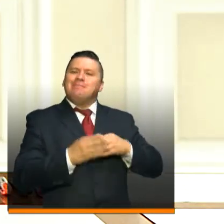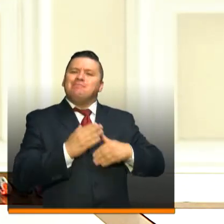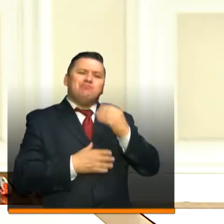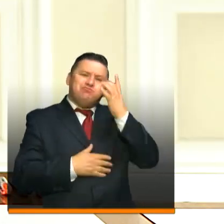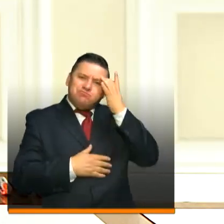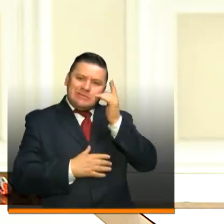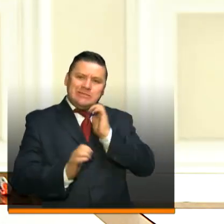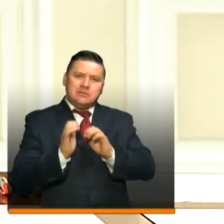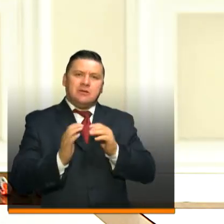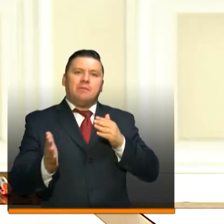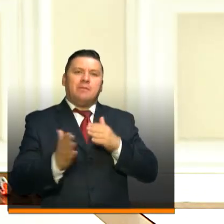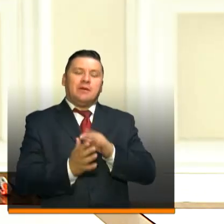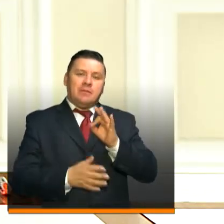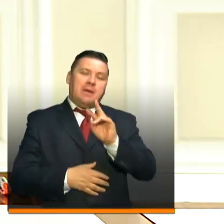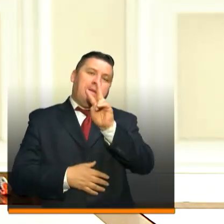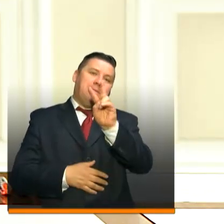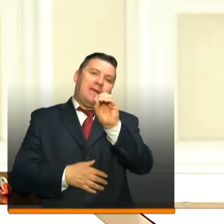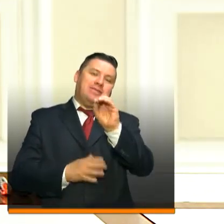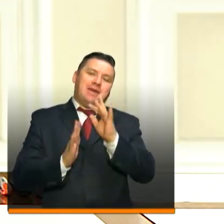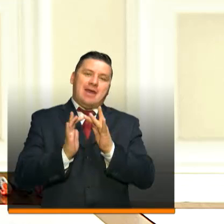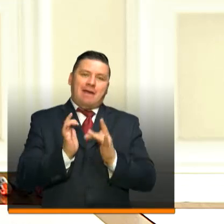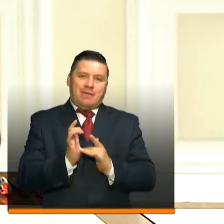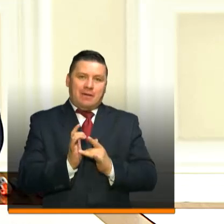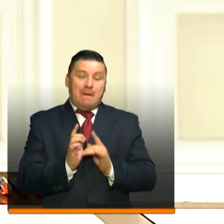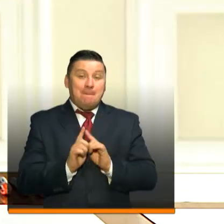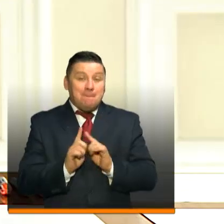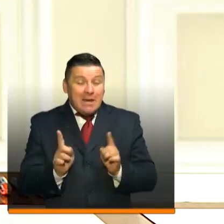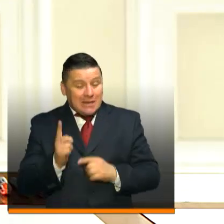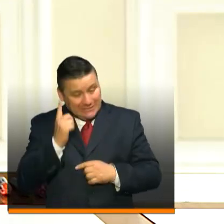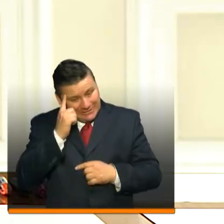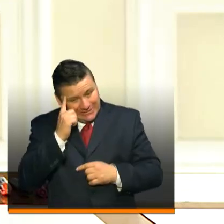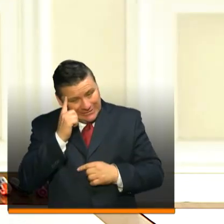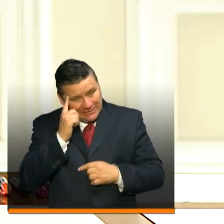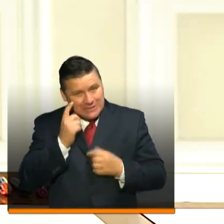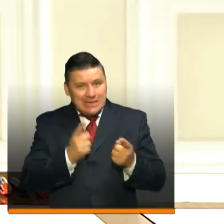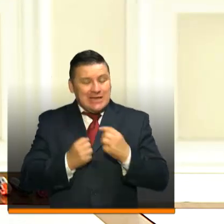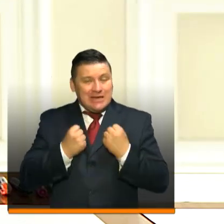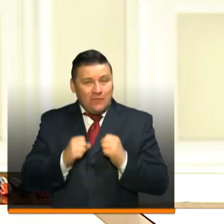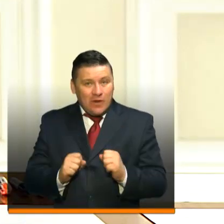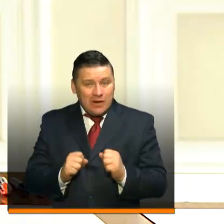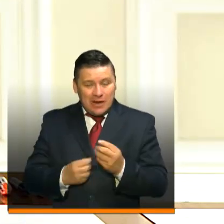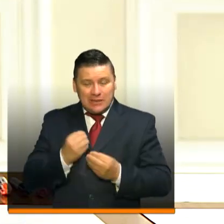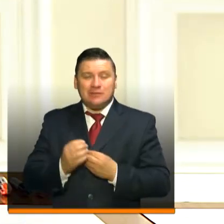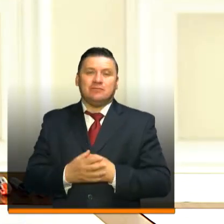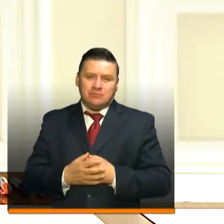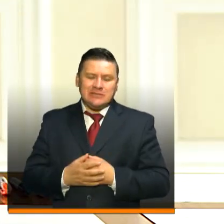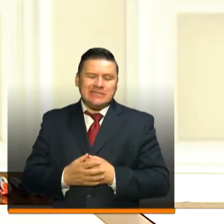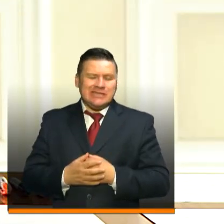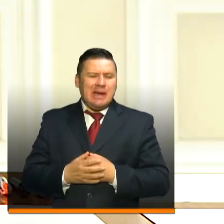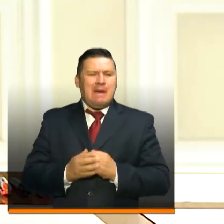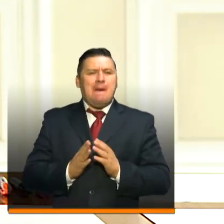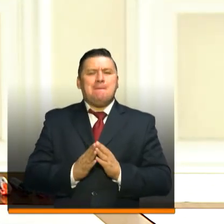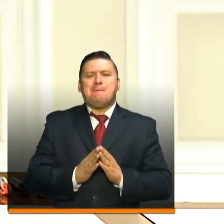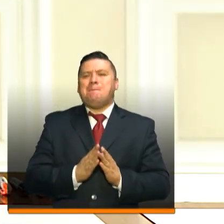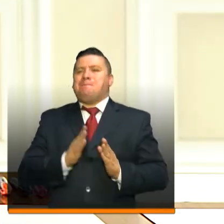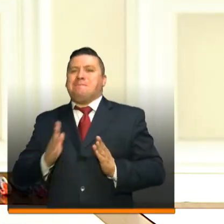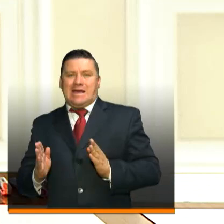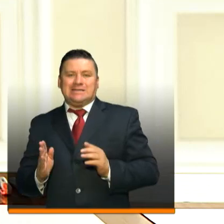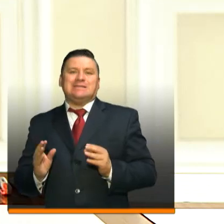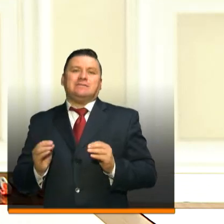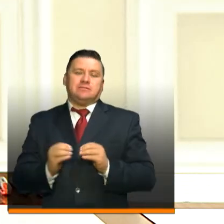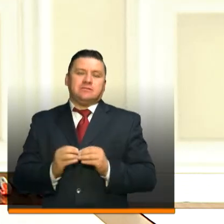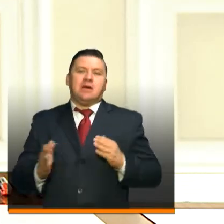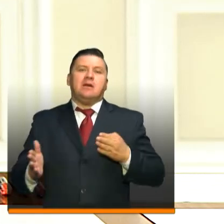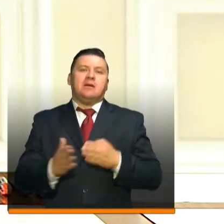inicialmente hasta el día 20 de abril, pero pensando también en el esfuerzo que debemos de hacer, vamos a extender esas medidas